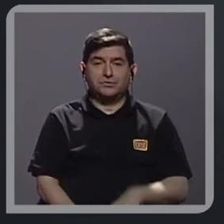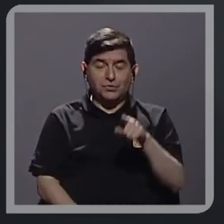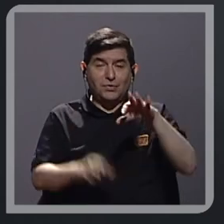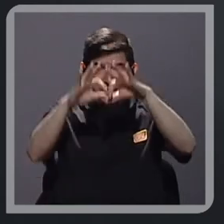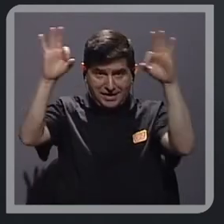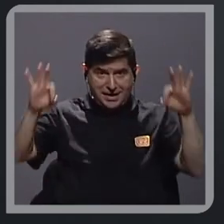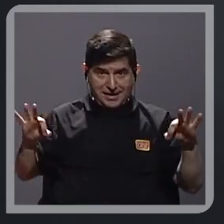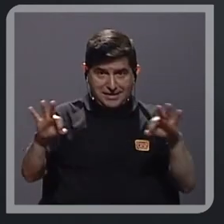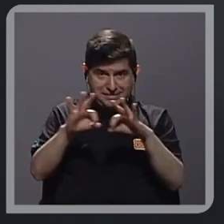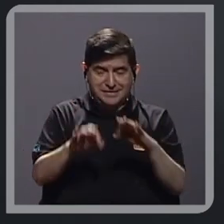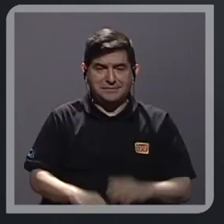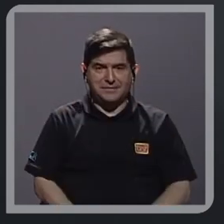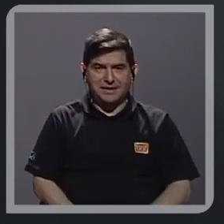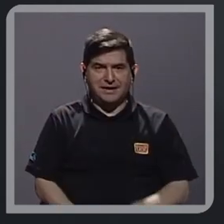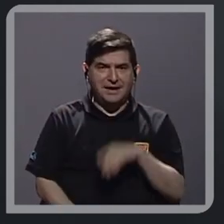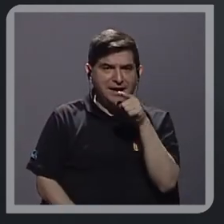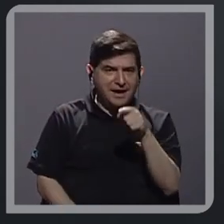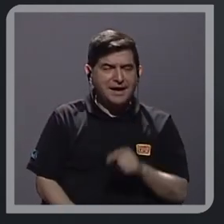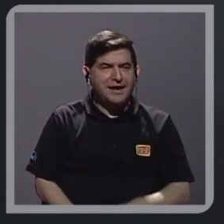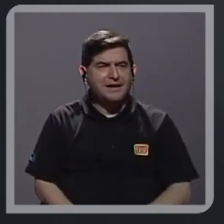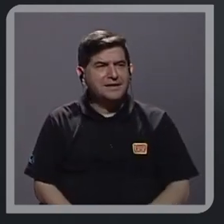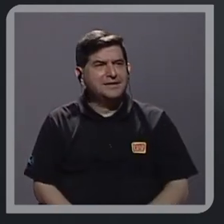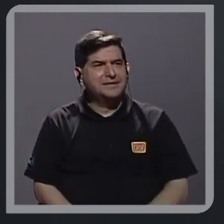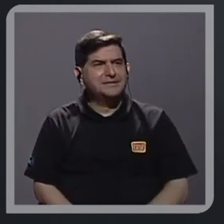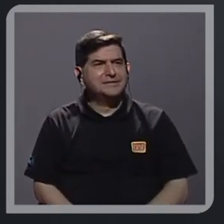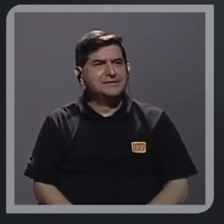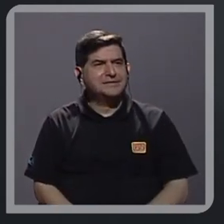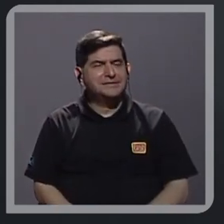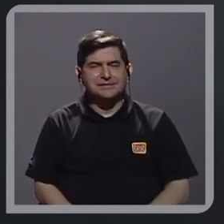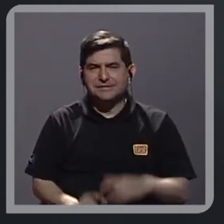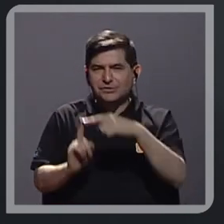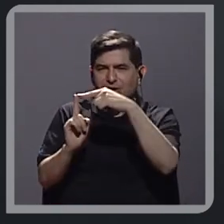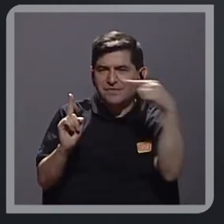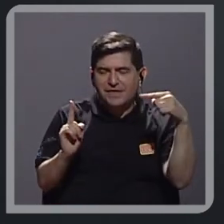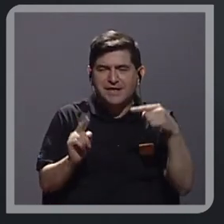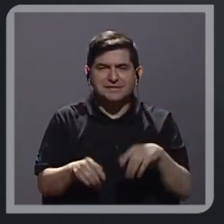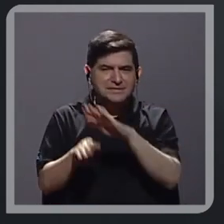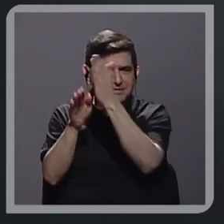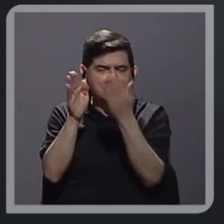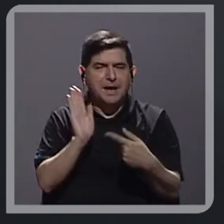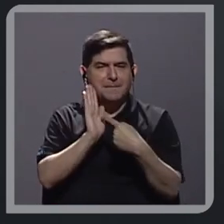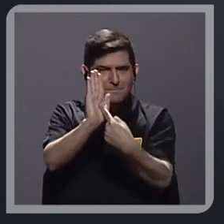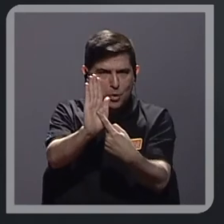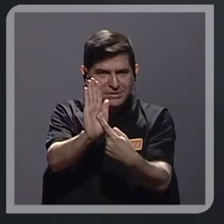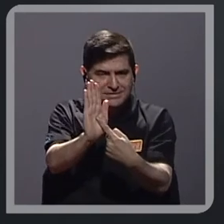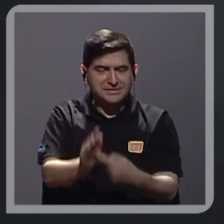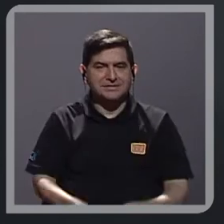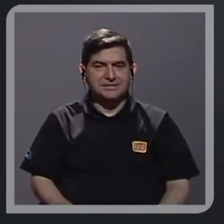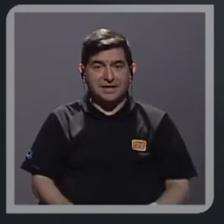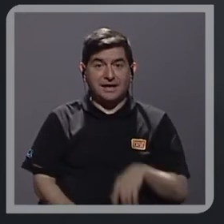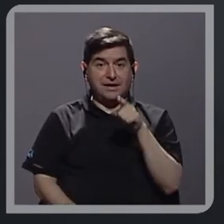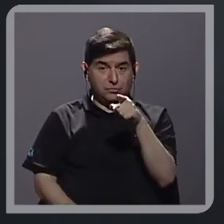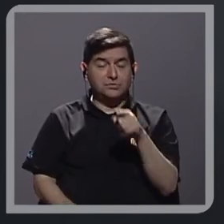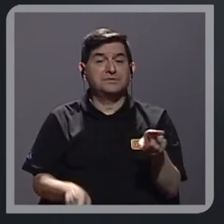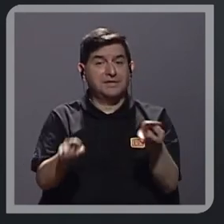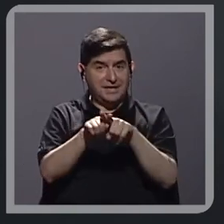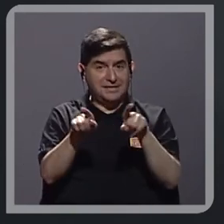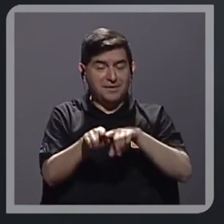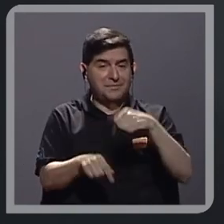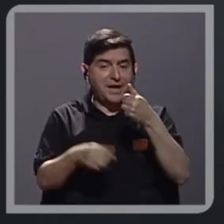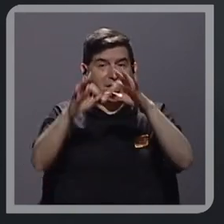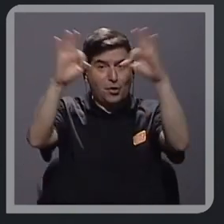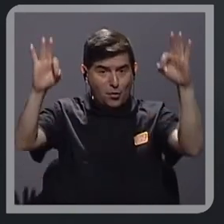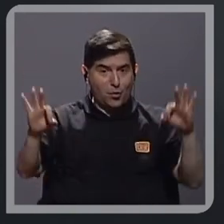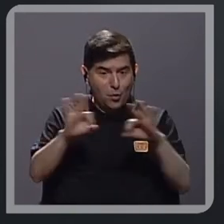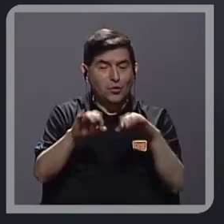imagen esa potencia de la Contraloría nos manifiesta que inclusive ahora usted nos ponía otra imagen